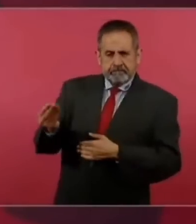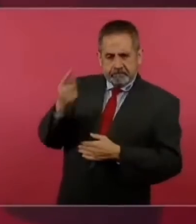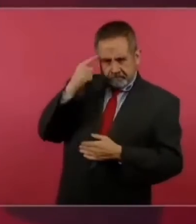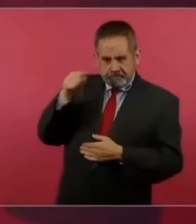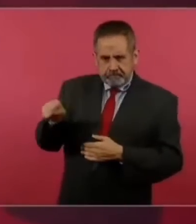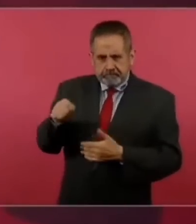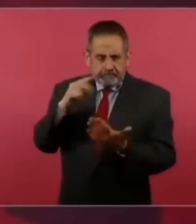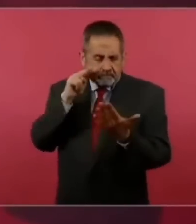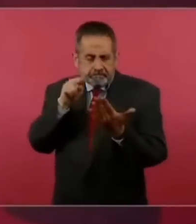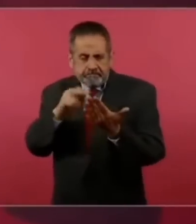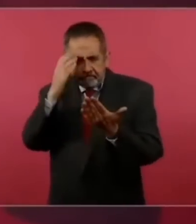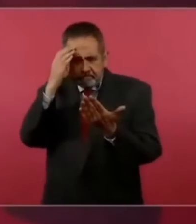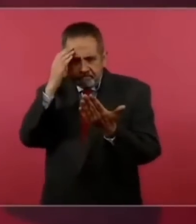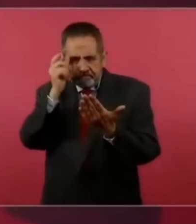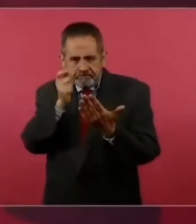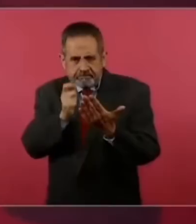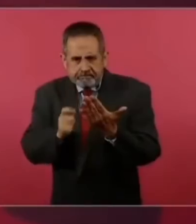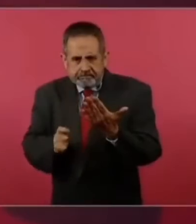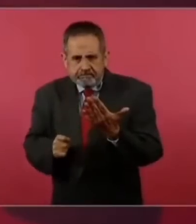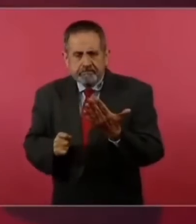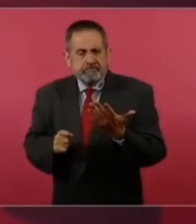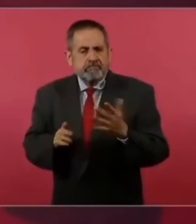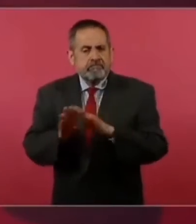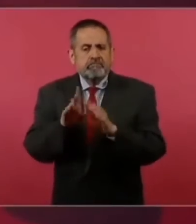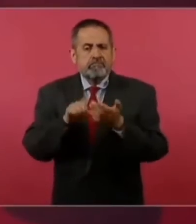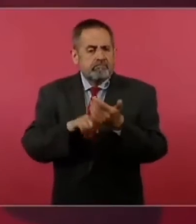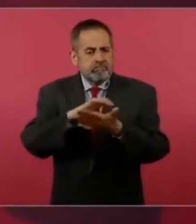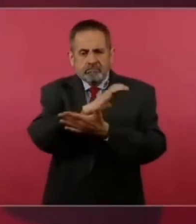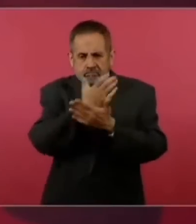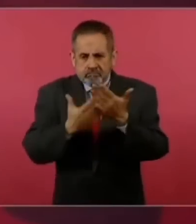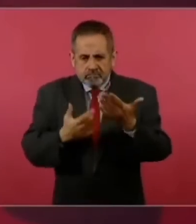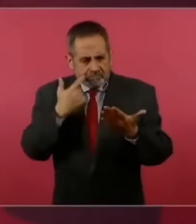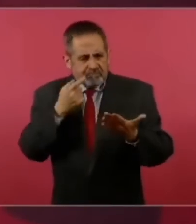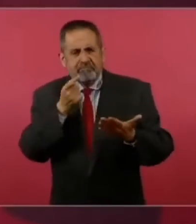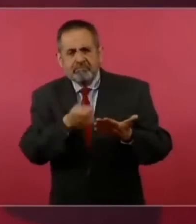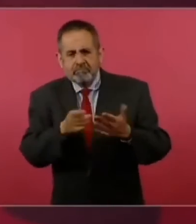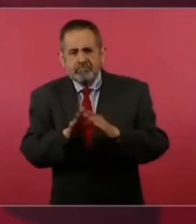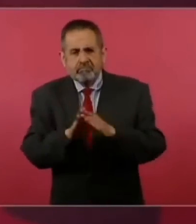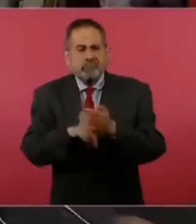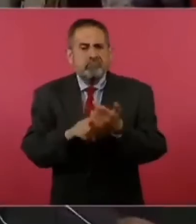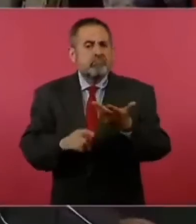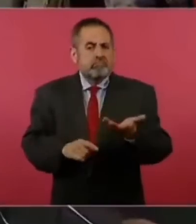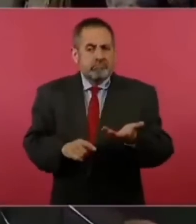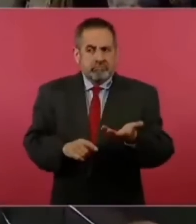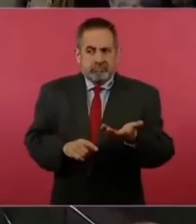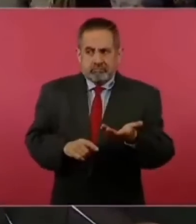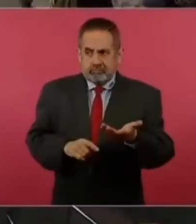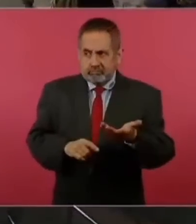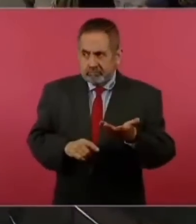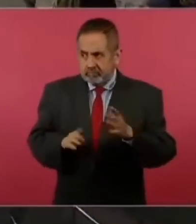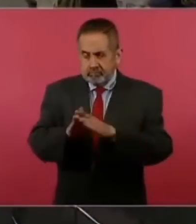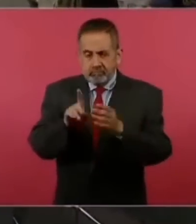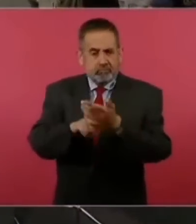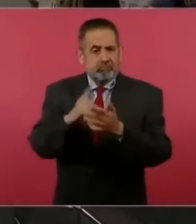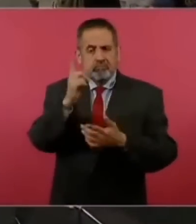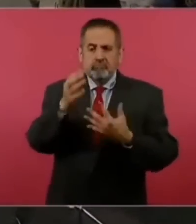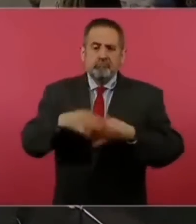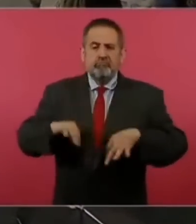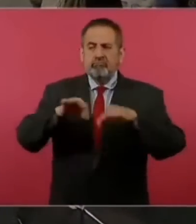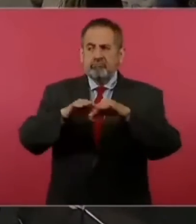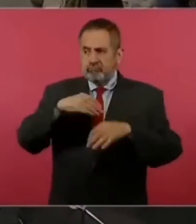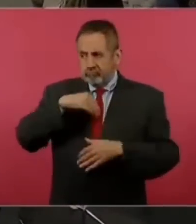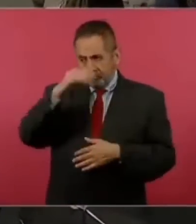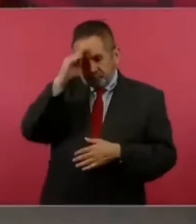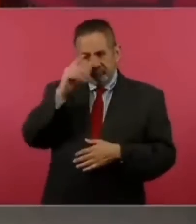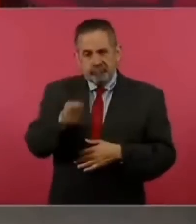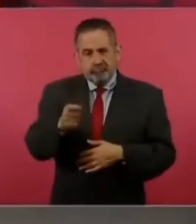conocer lo de los contratos y lo que considero más importante